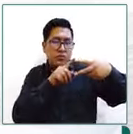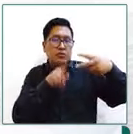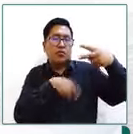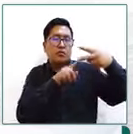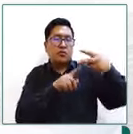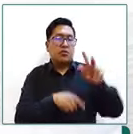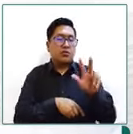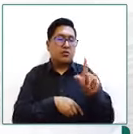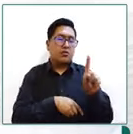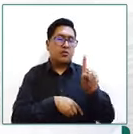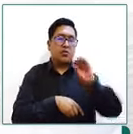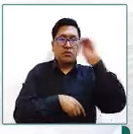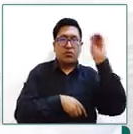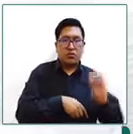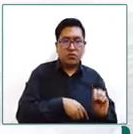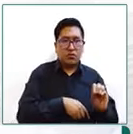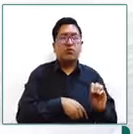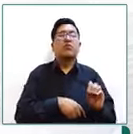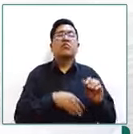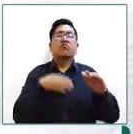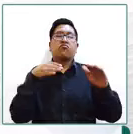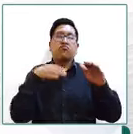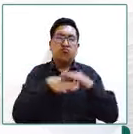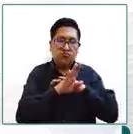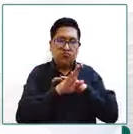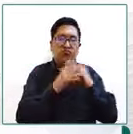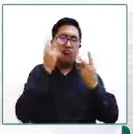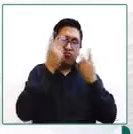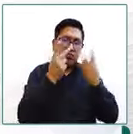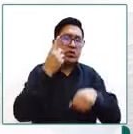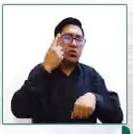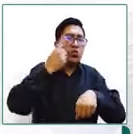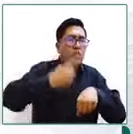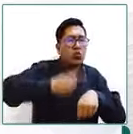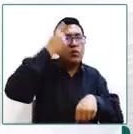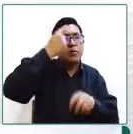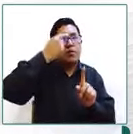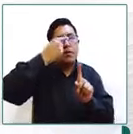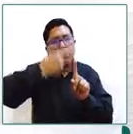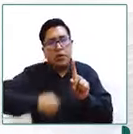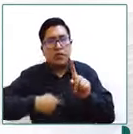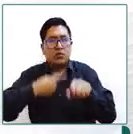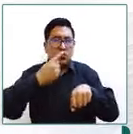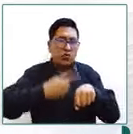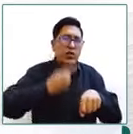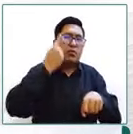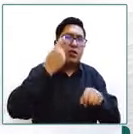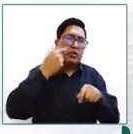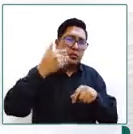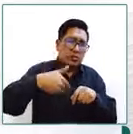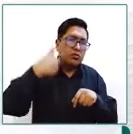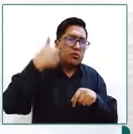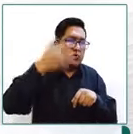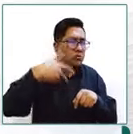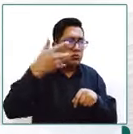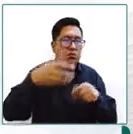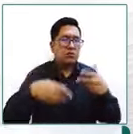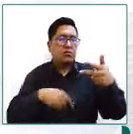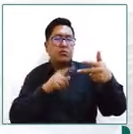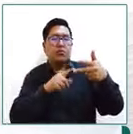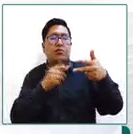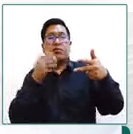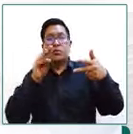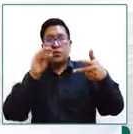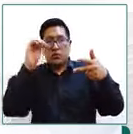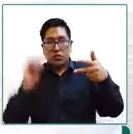de este 46% reciben una vez al mes estas visitas el 26% visitas